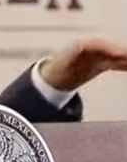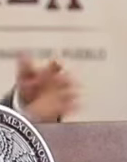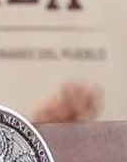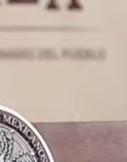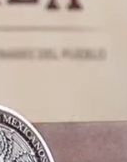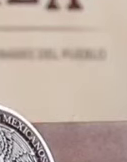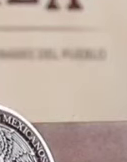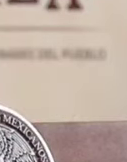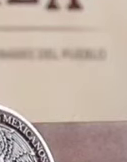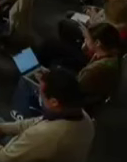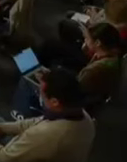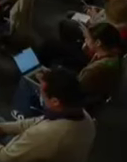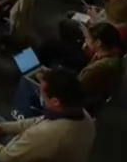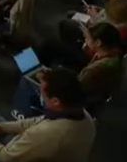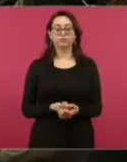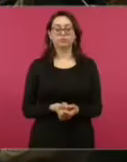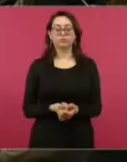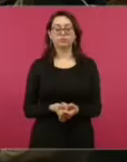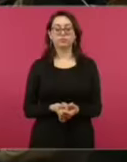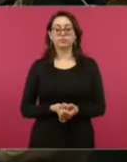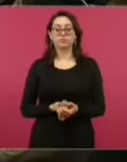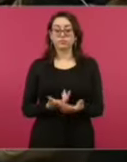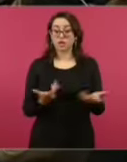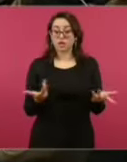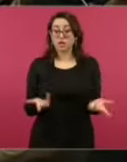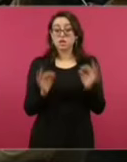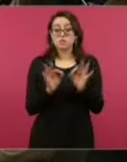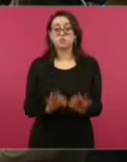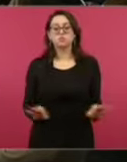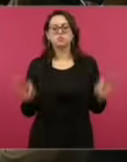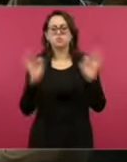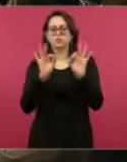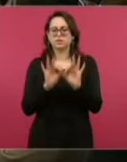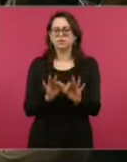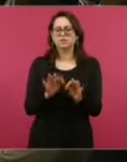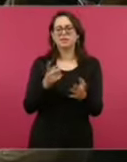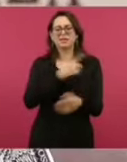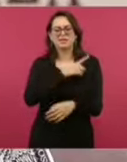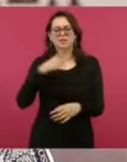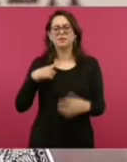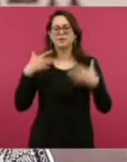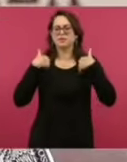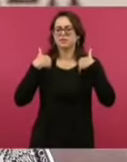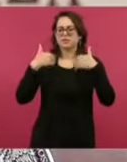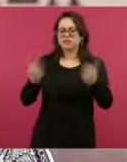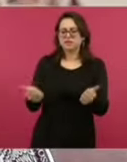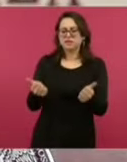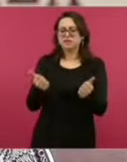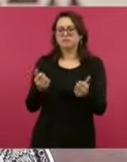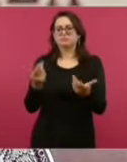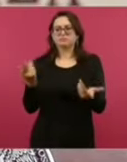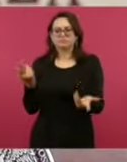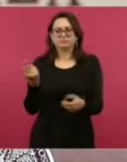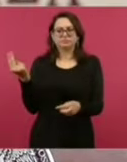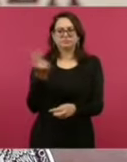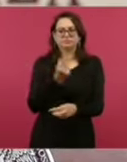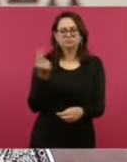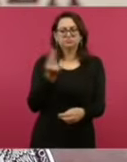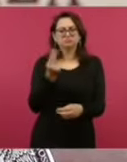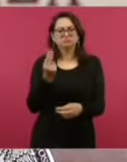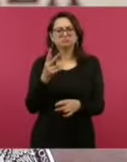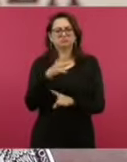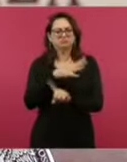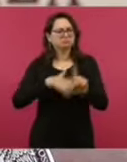Ellos lo que dicen, y coincidimos con su apreciación, la situación está en calma. Lo que observan es que ha habido en algunas